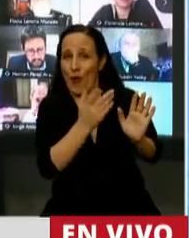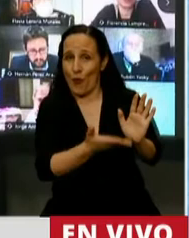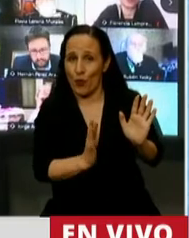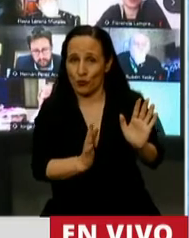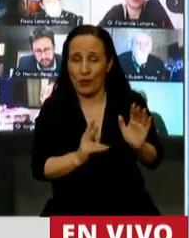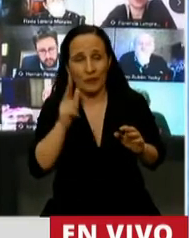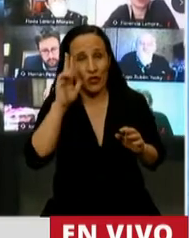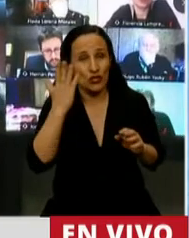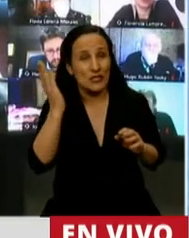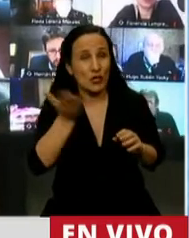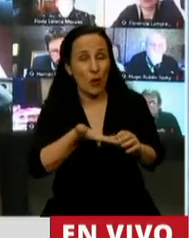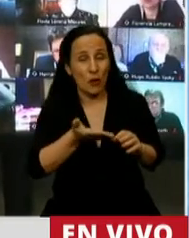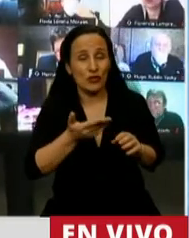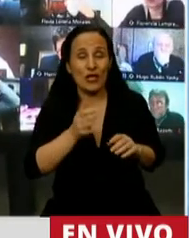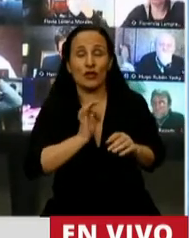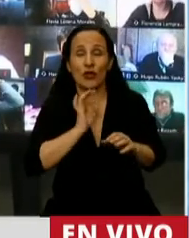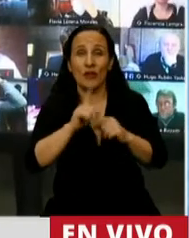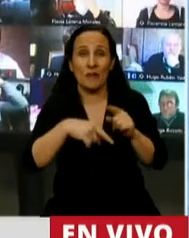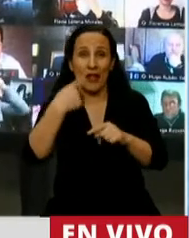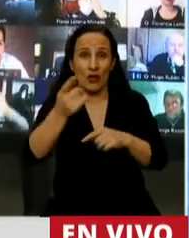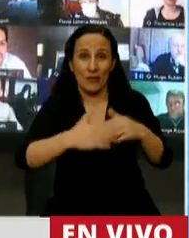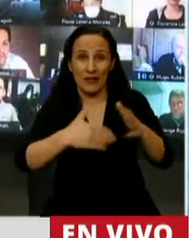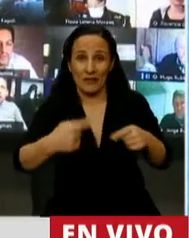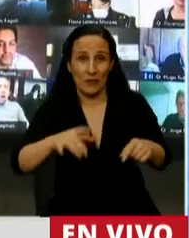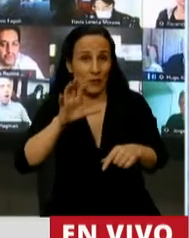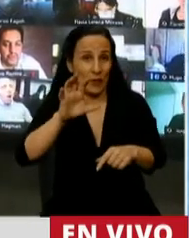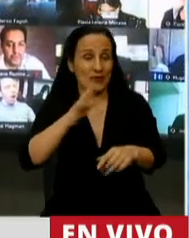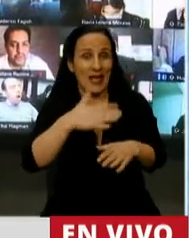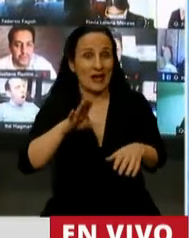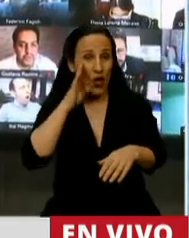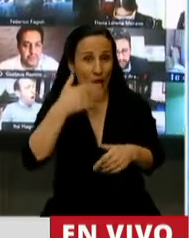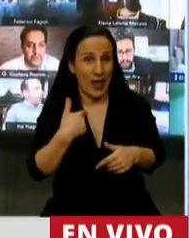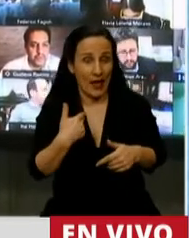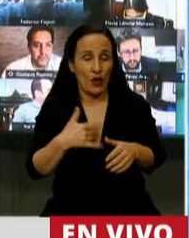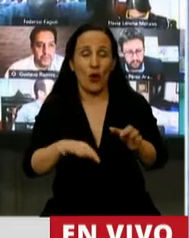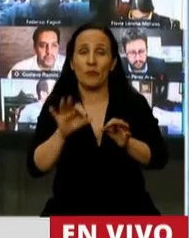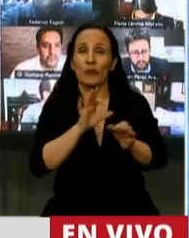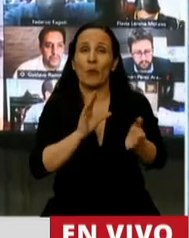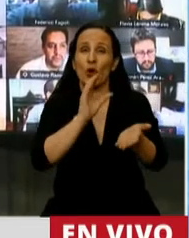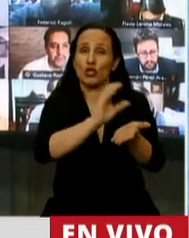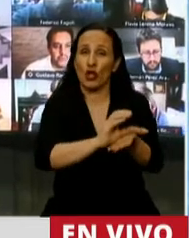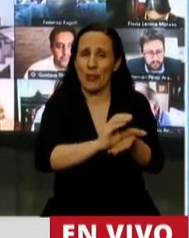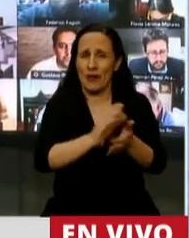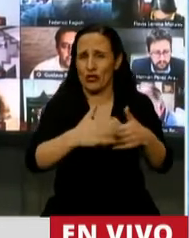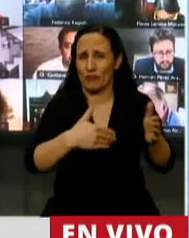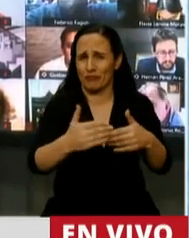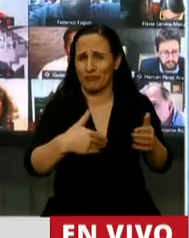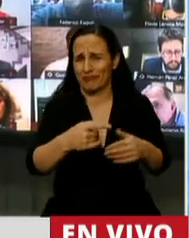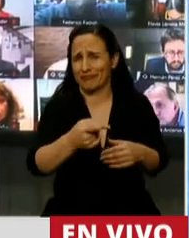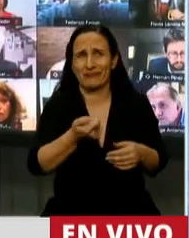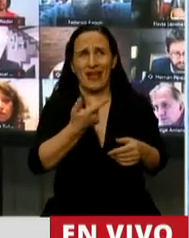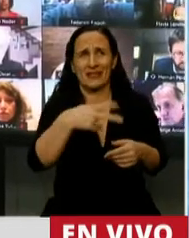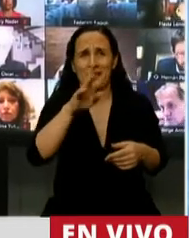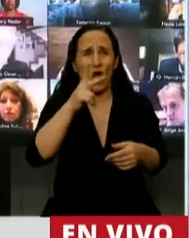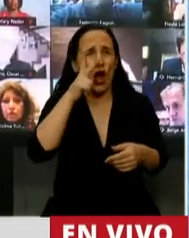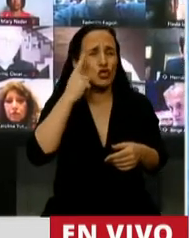85% para el próximo año. Fíjense en mi provincia, Río Negro, proyectos de inversión de obras que se duplican en casi